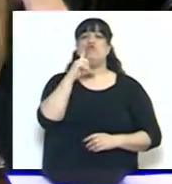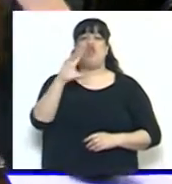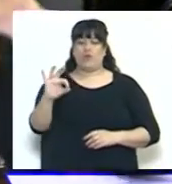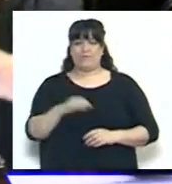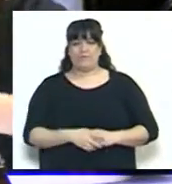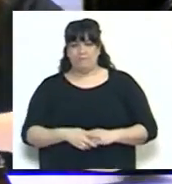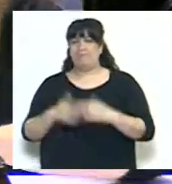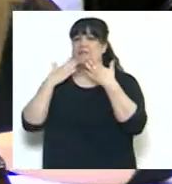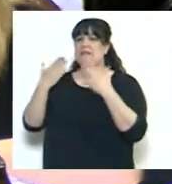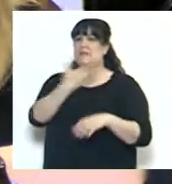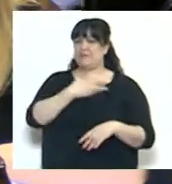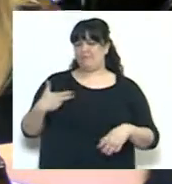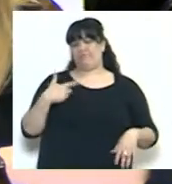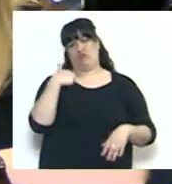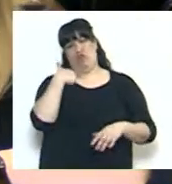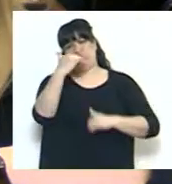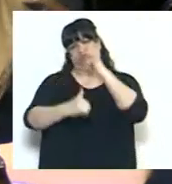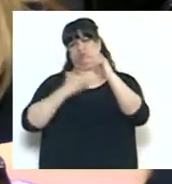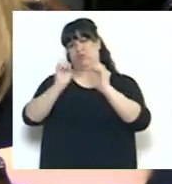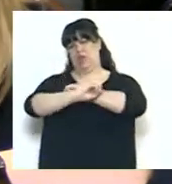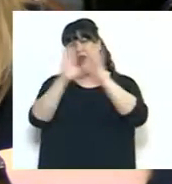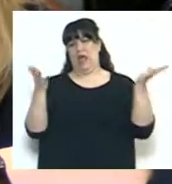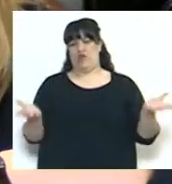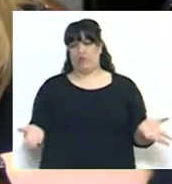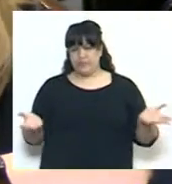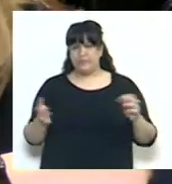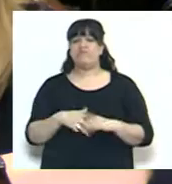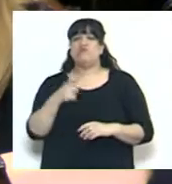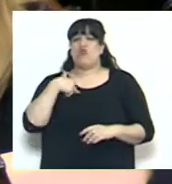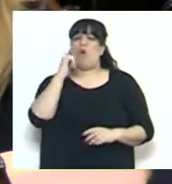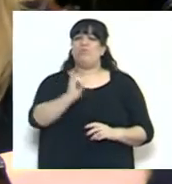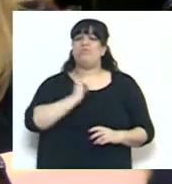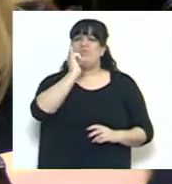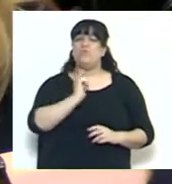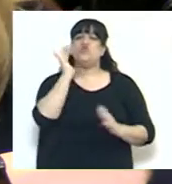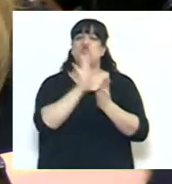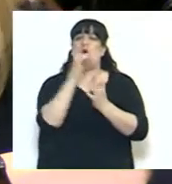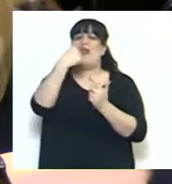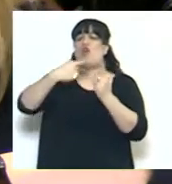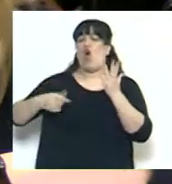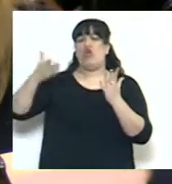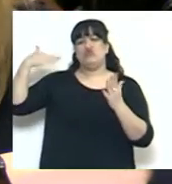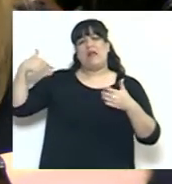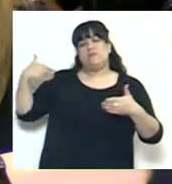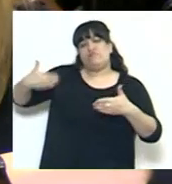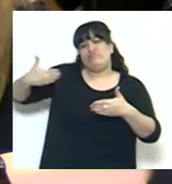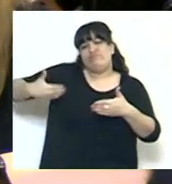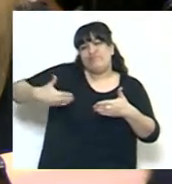Gracias, Presidente. Yo fui clara. Lo que conté es cómo fueron los acontecimientos, paso a paso.